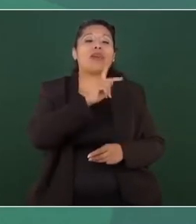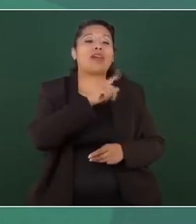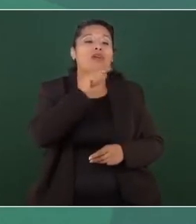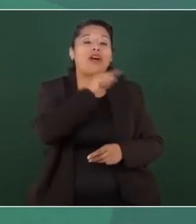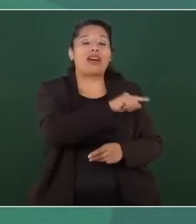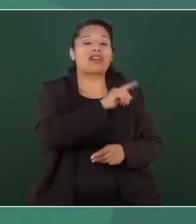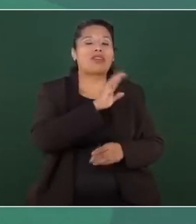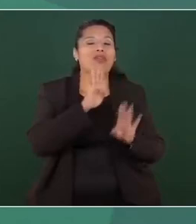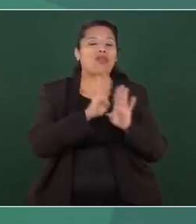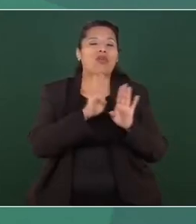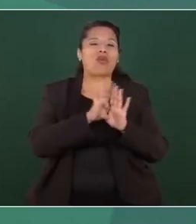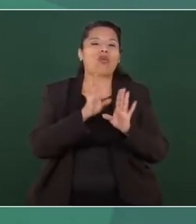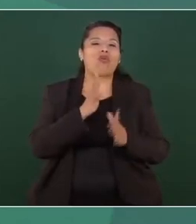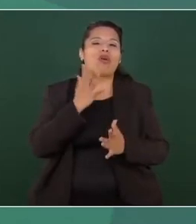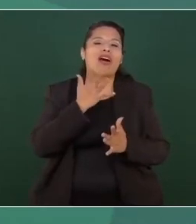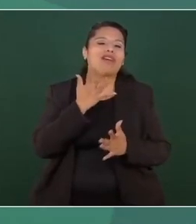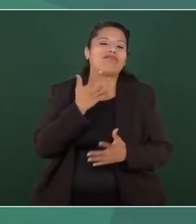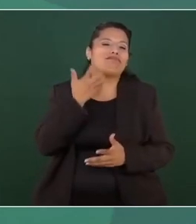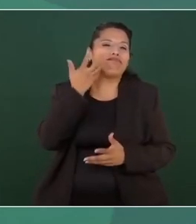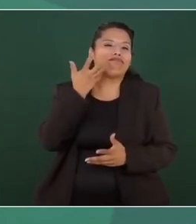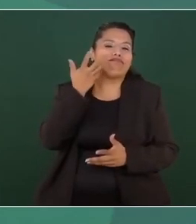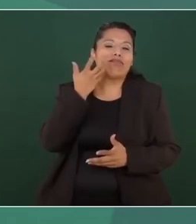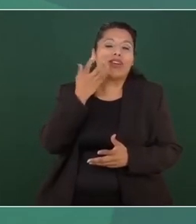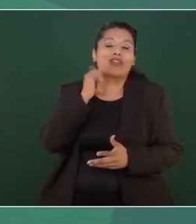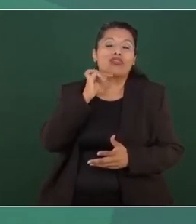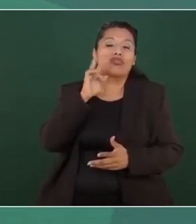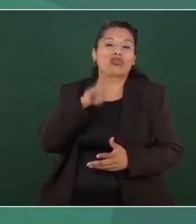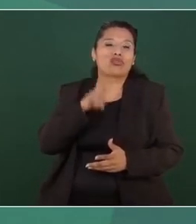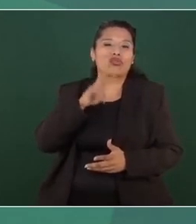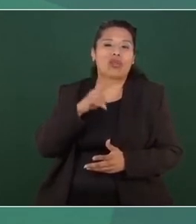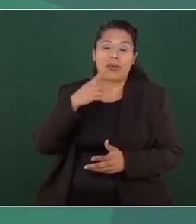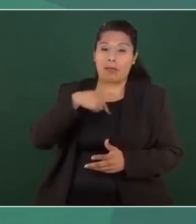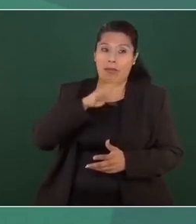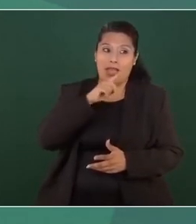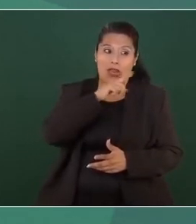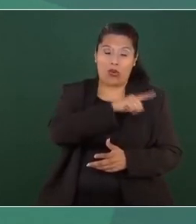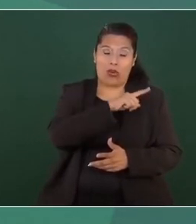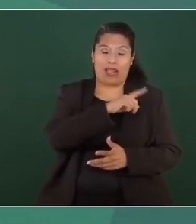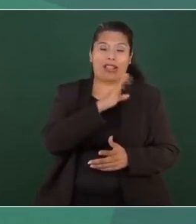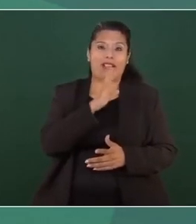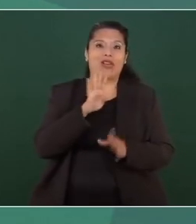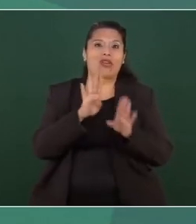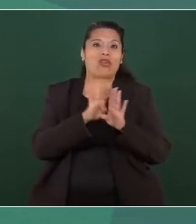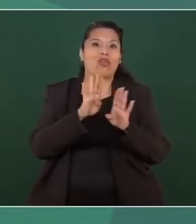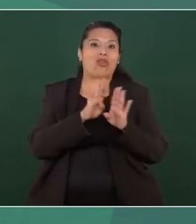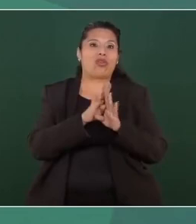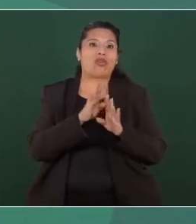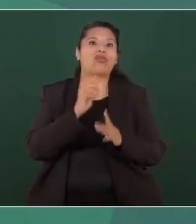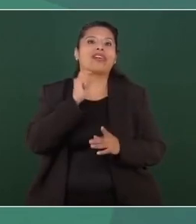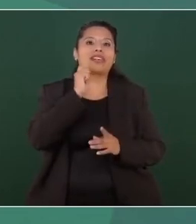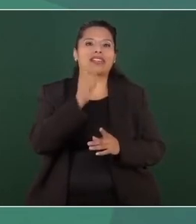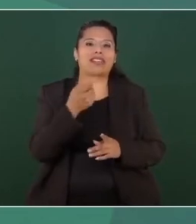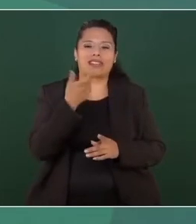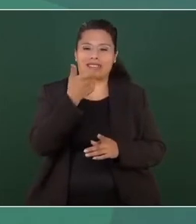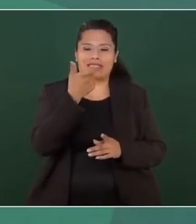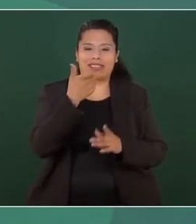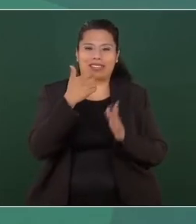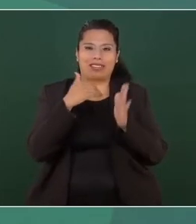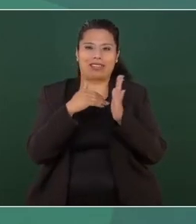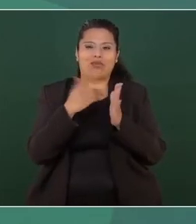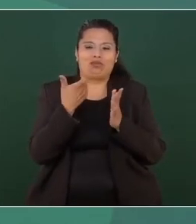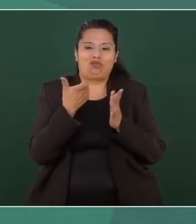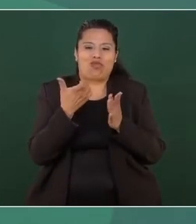acomodaticio, porque ganan muchísimo dinero